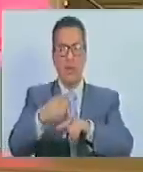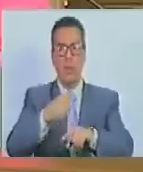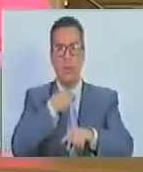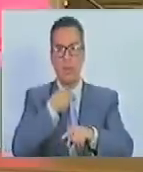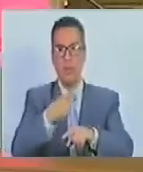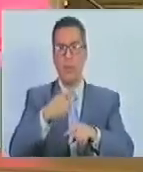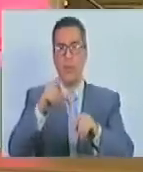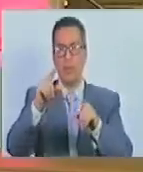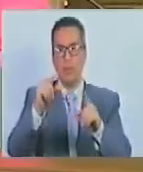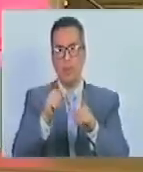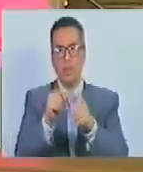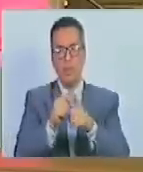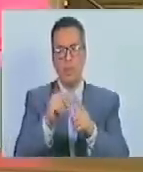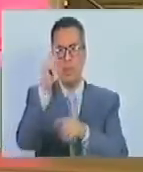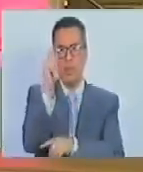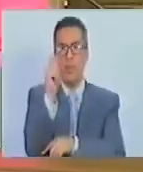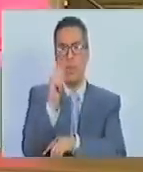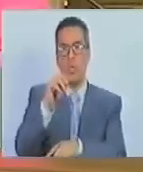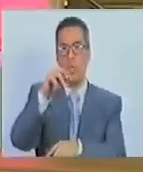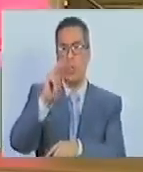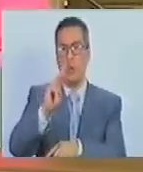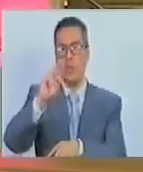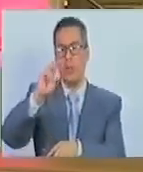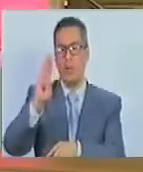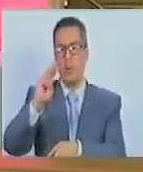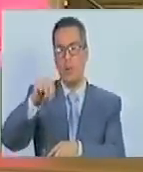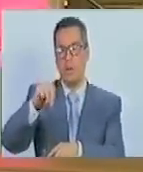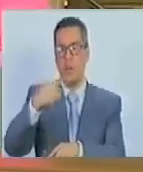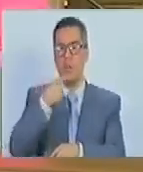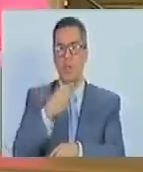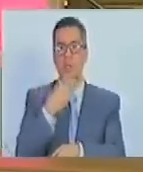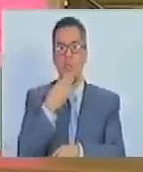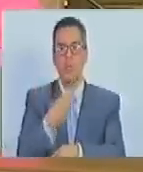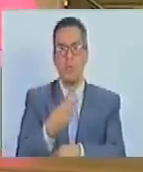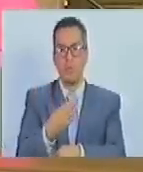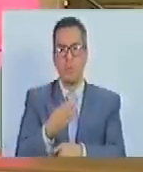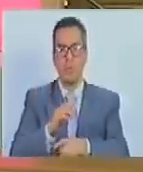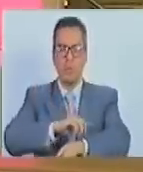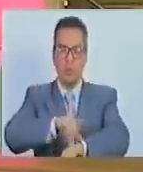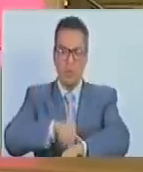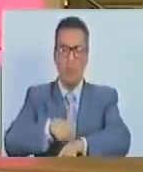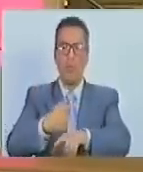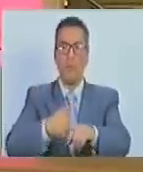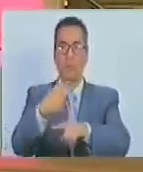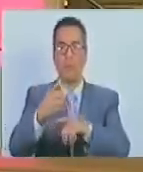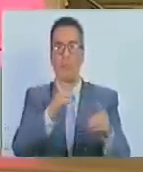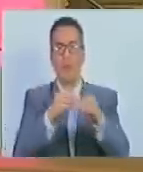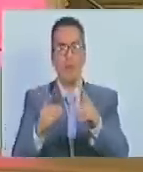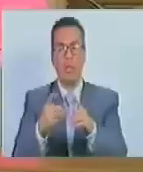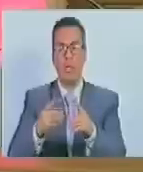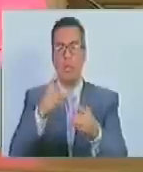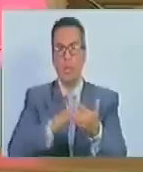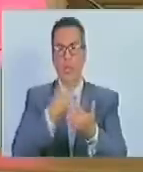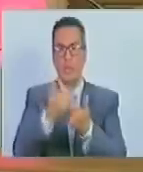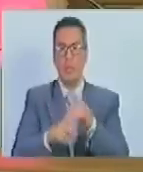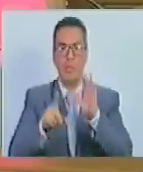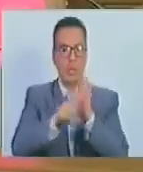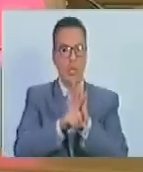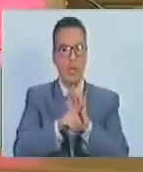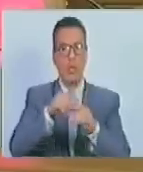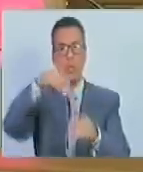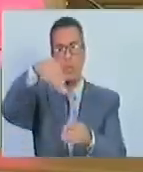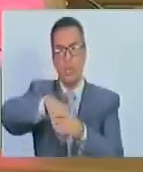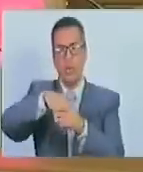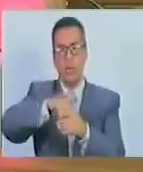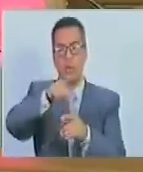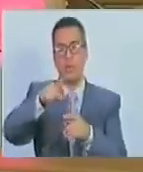otorgó el derecho de palabra al diputado Willy Medina, quien solicitó el diferimiento de la discusión del proyecto de ley sometido a